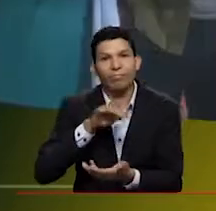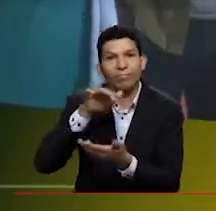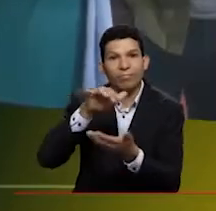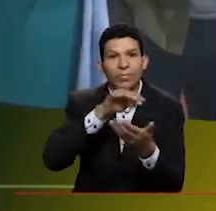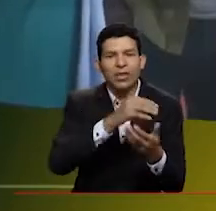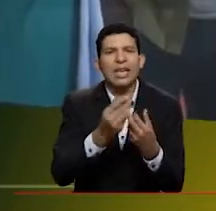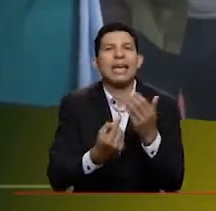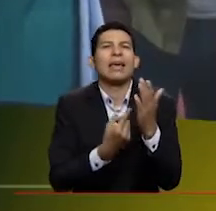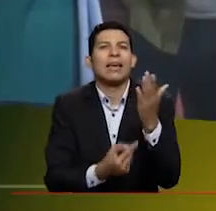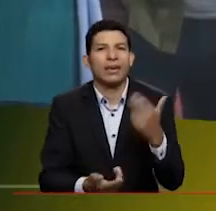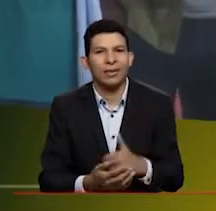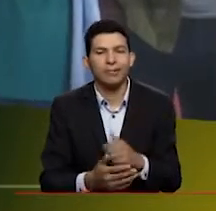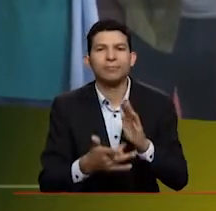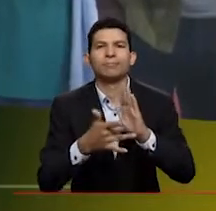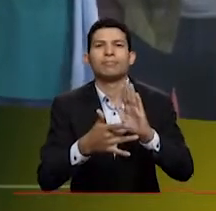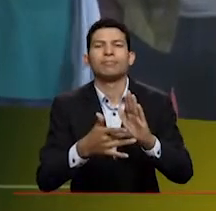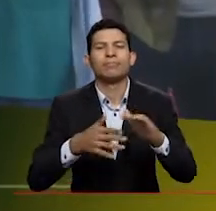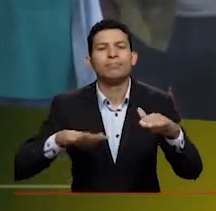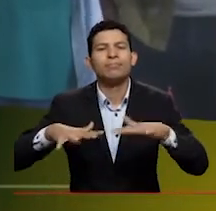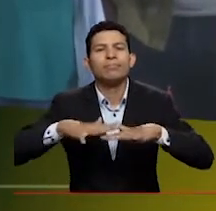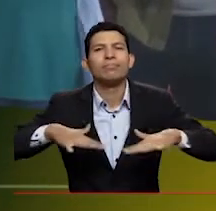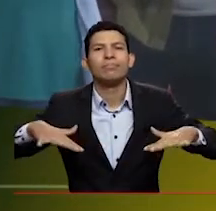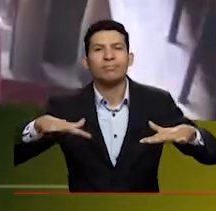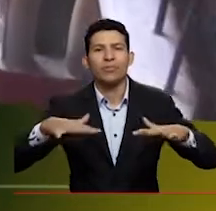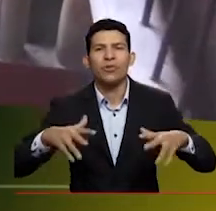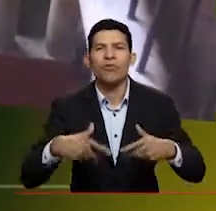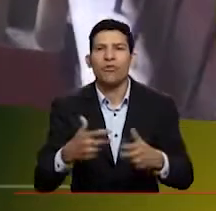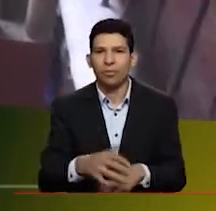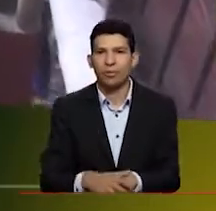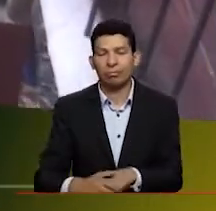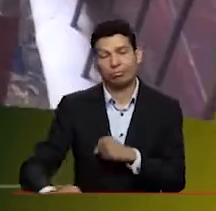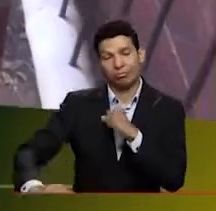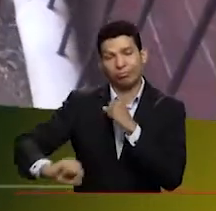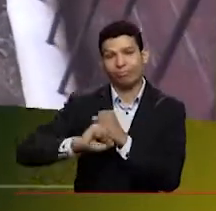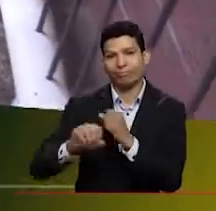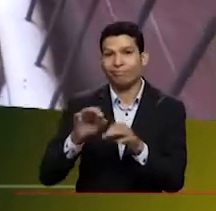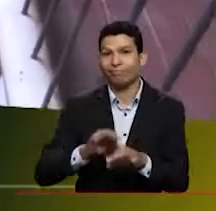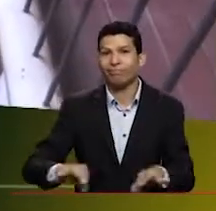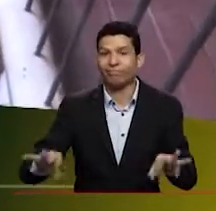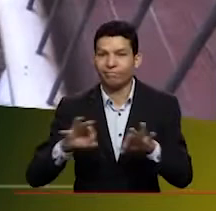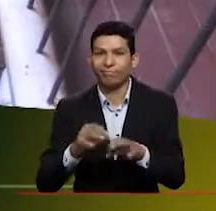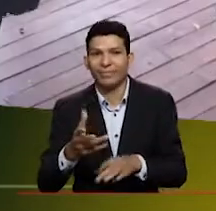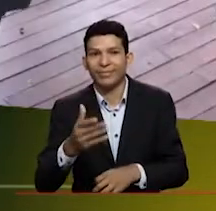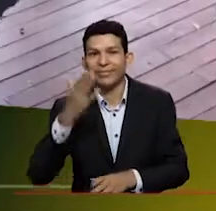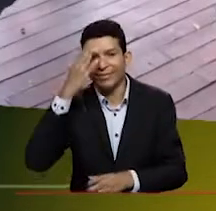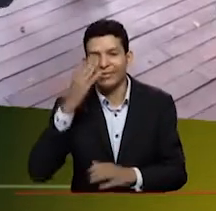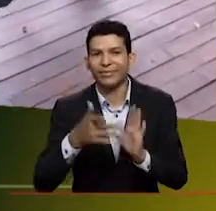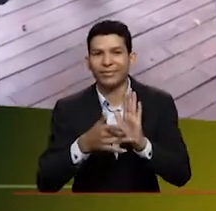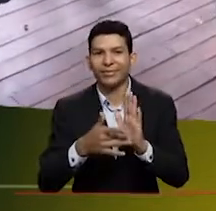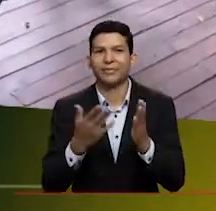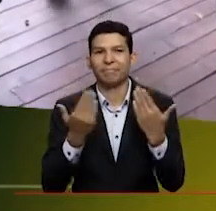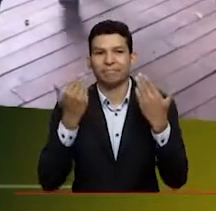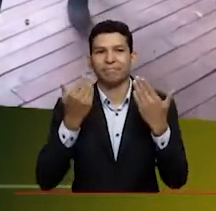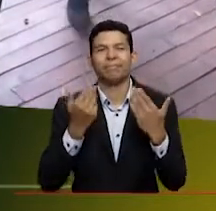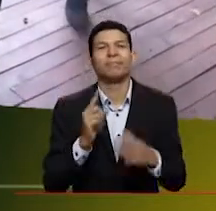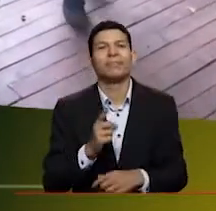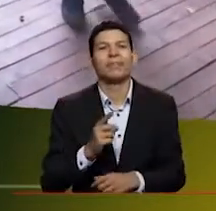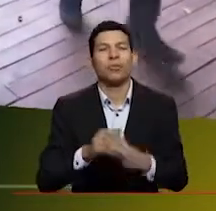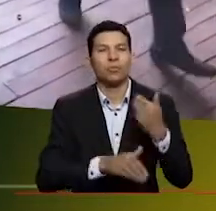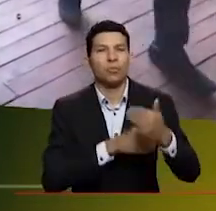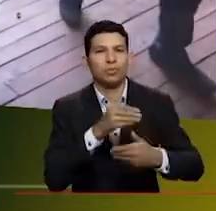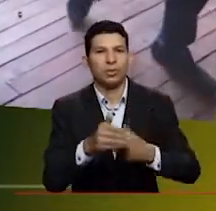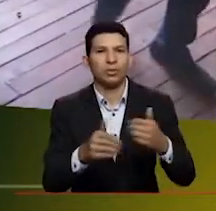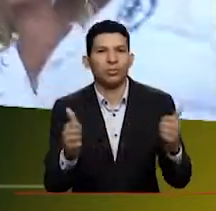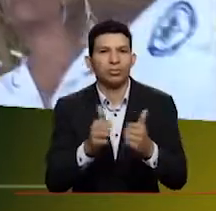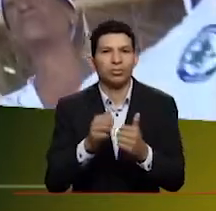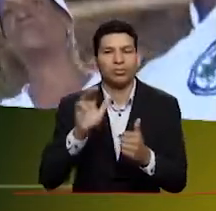cómo mostramos el territorio. Entonces, ha sido un aporte muy importante desde ese punto de vista el proceso